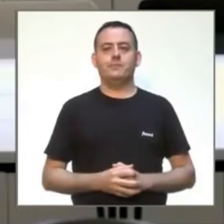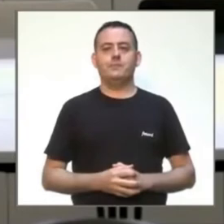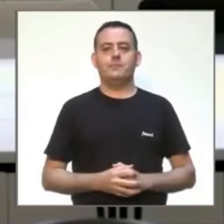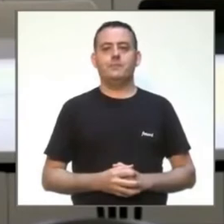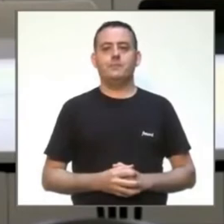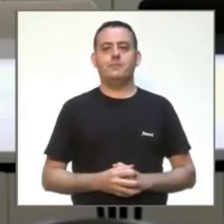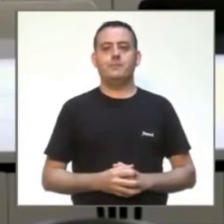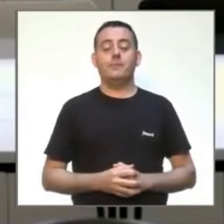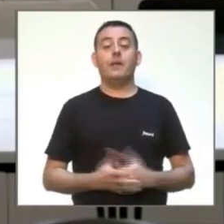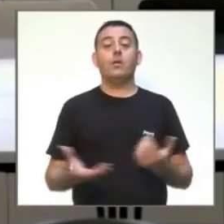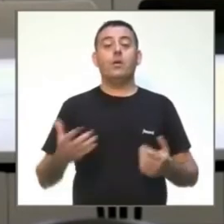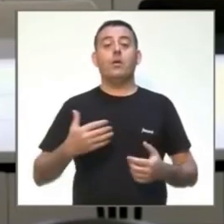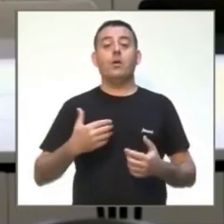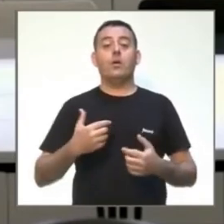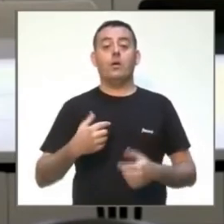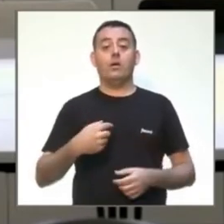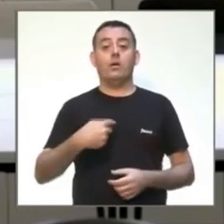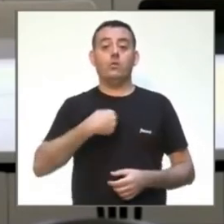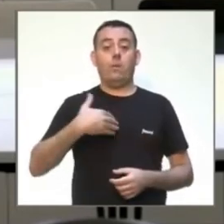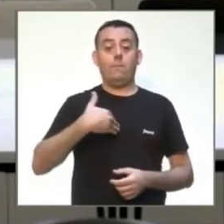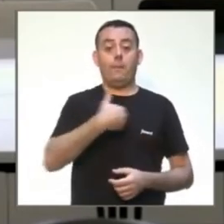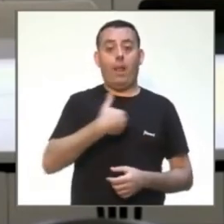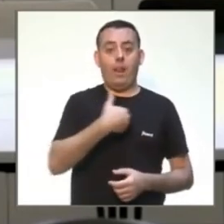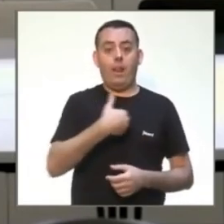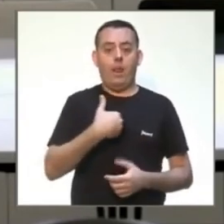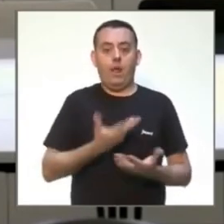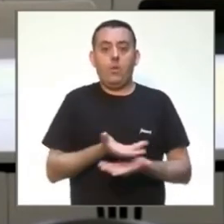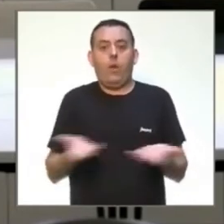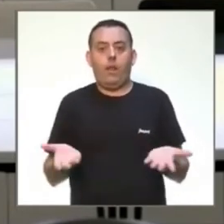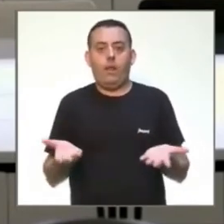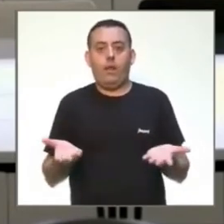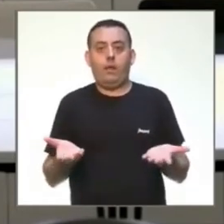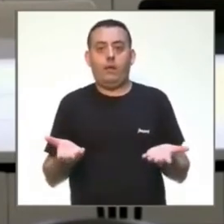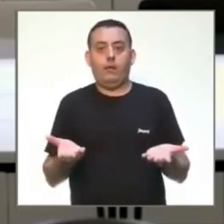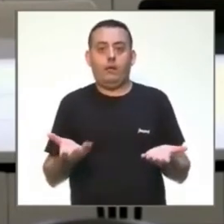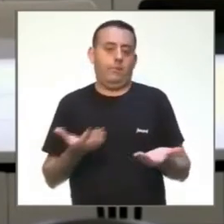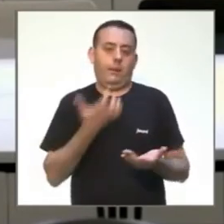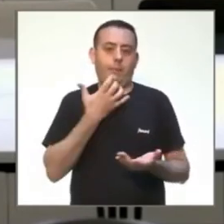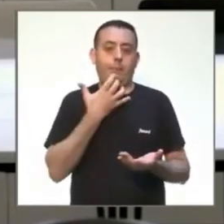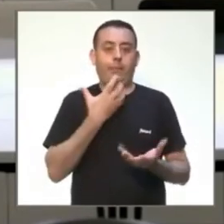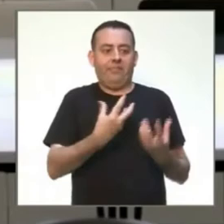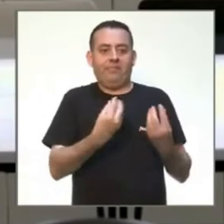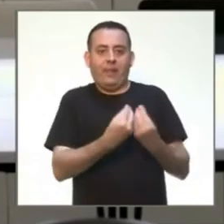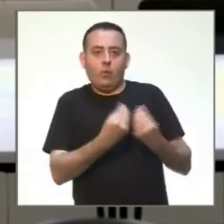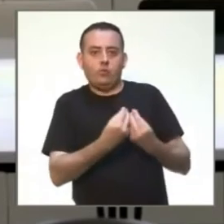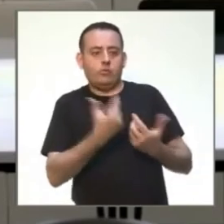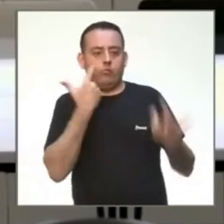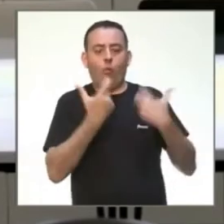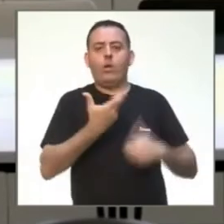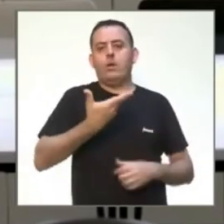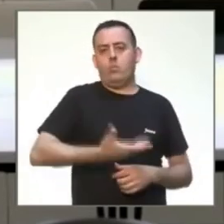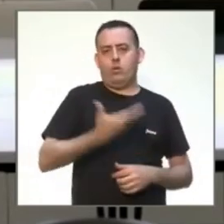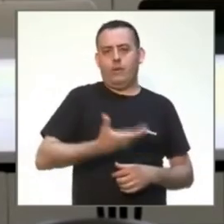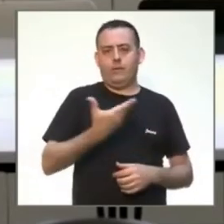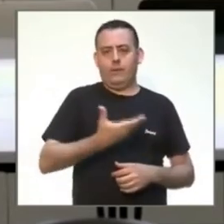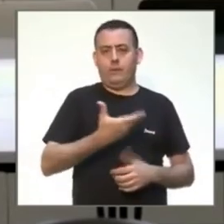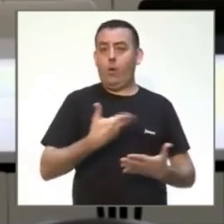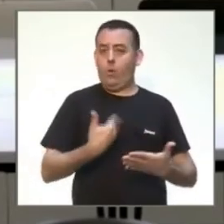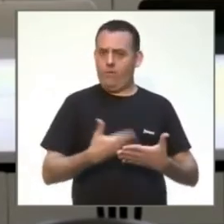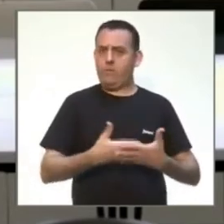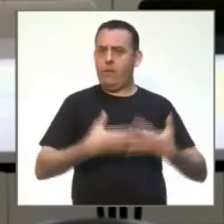¿Cuál es mi papel aquí? Claro, si se confirmara que todos estos datos son muy importantes o son importantes o